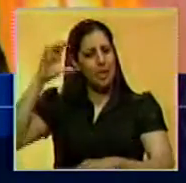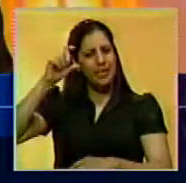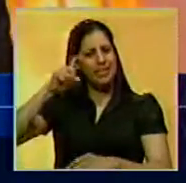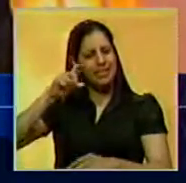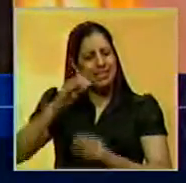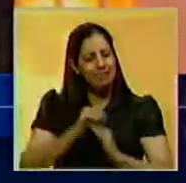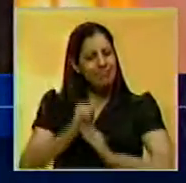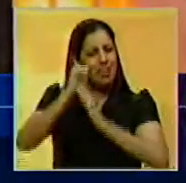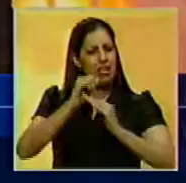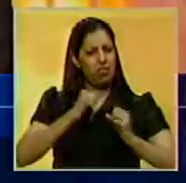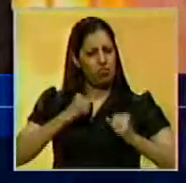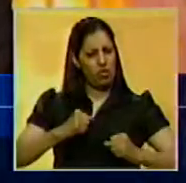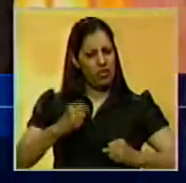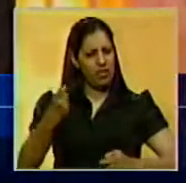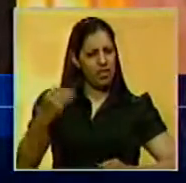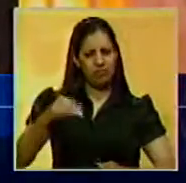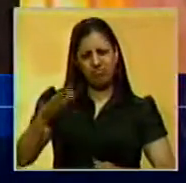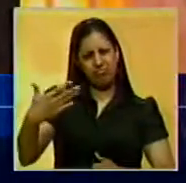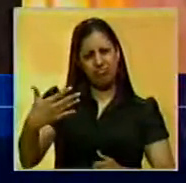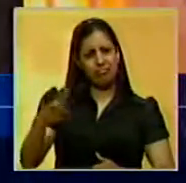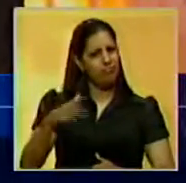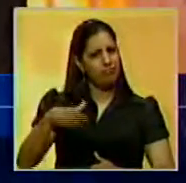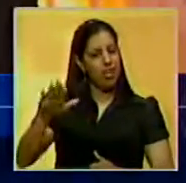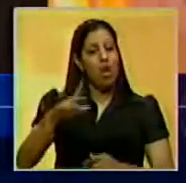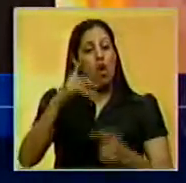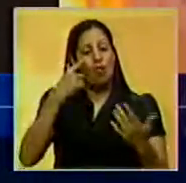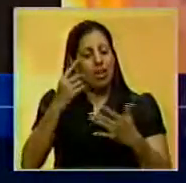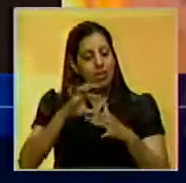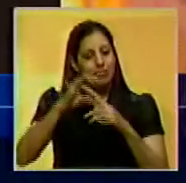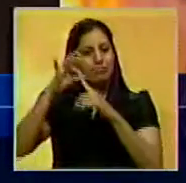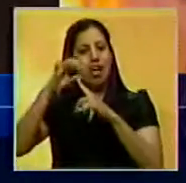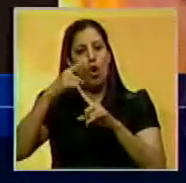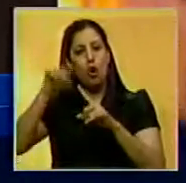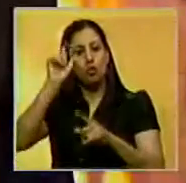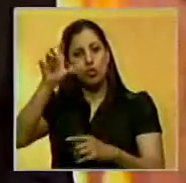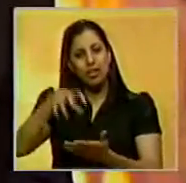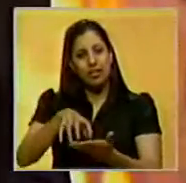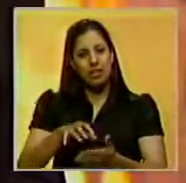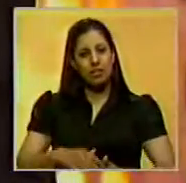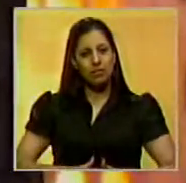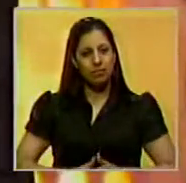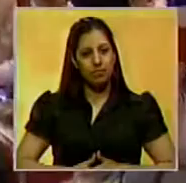necesita un liderazgo fuerte. Ryan busca ser reelecto por el estado de Wisconsin.